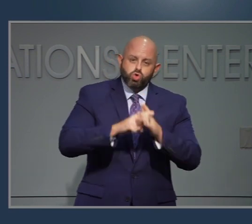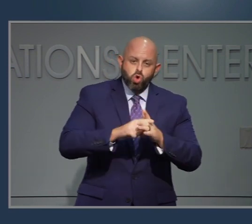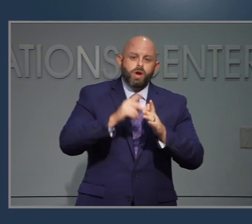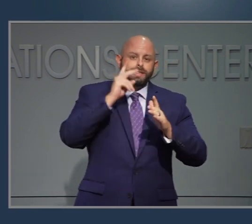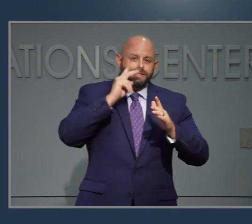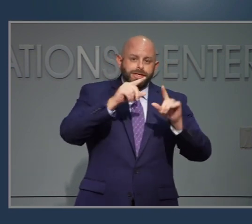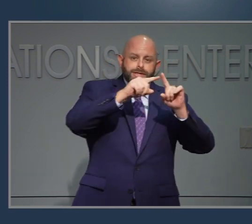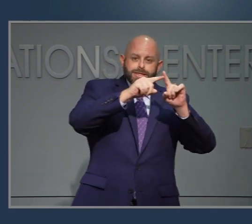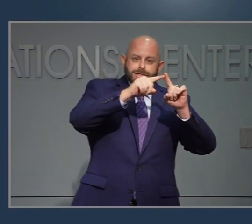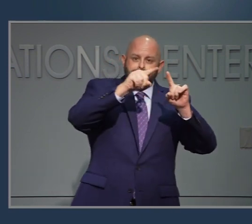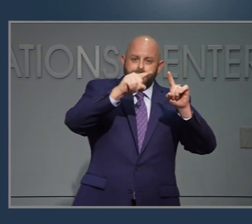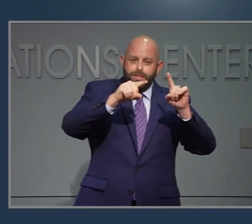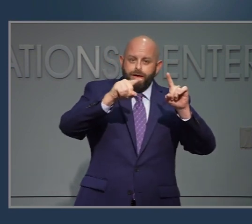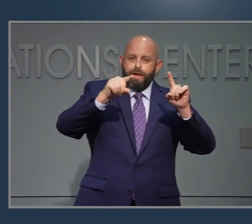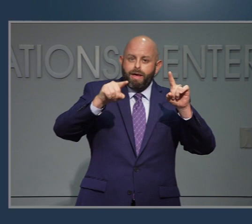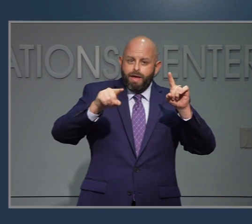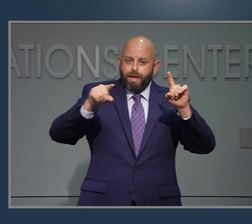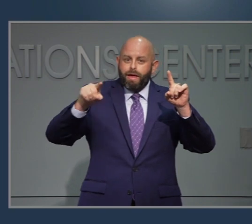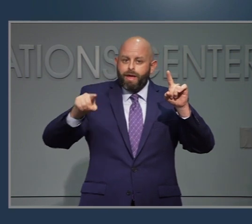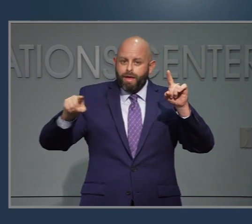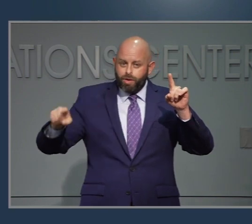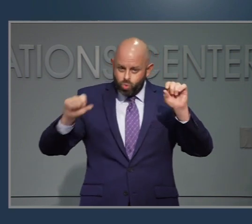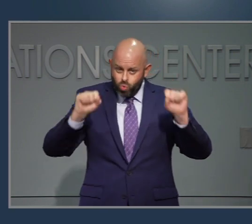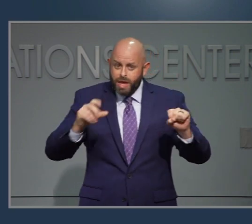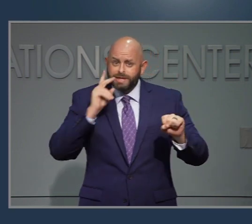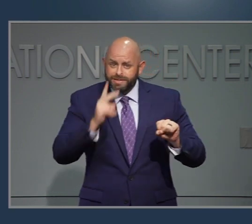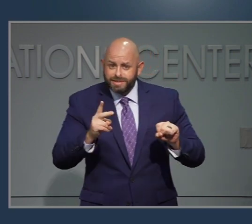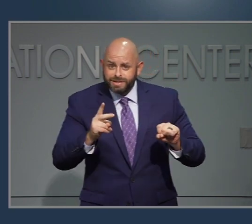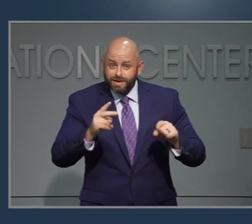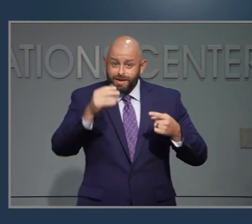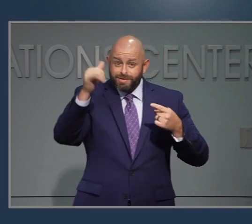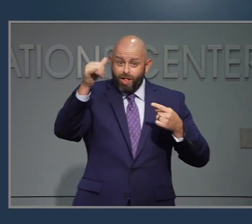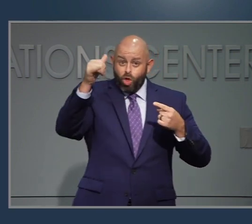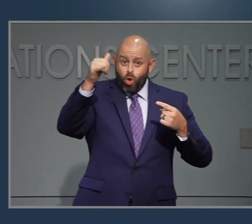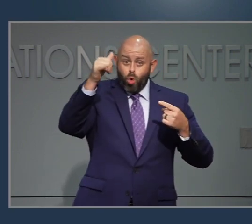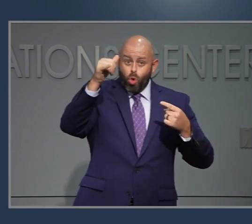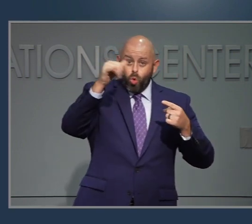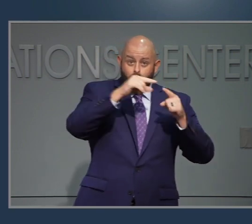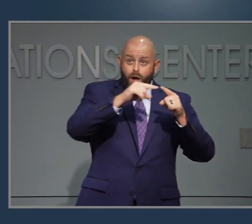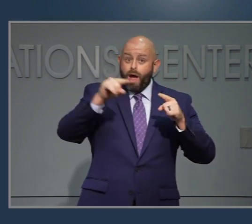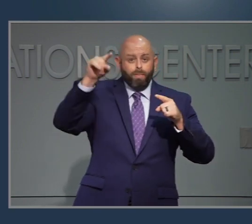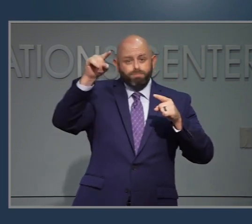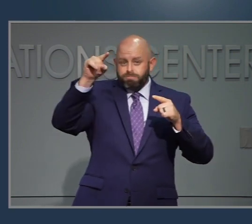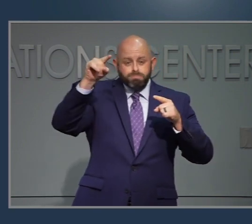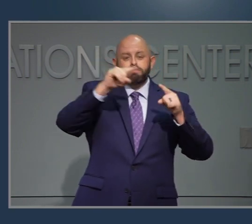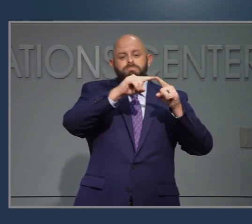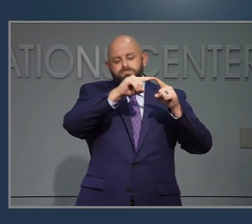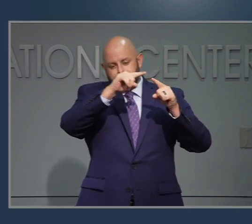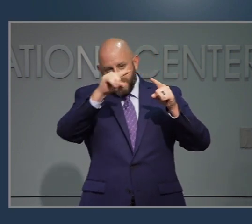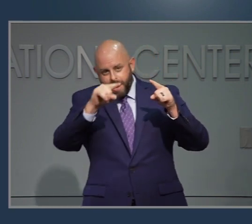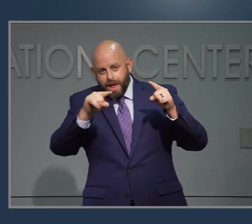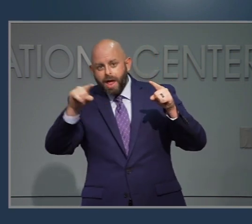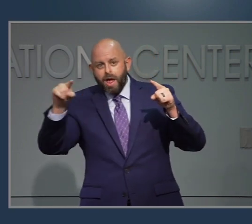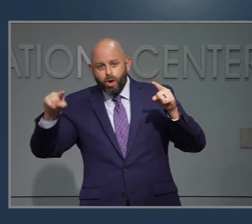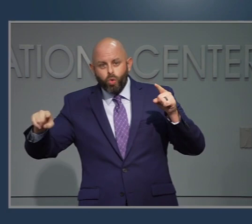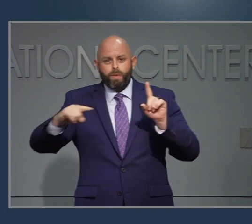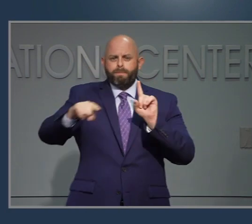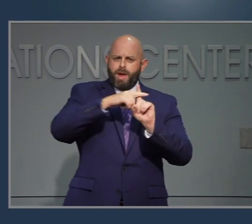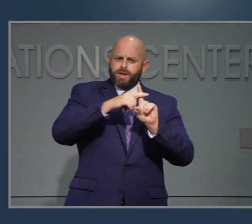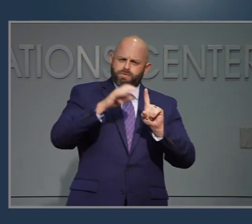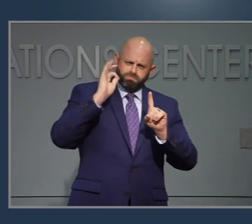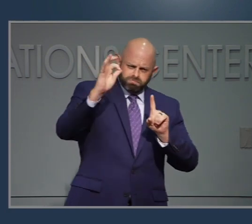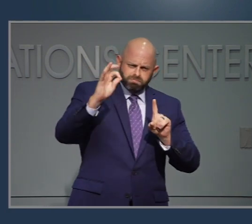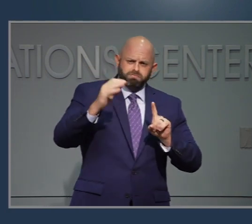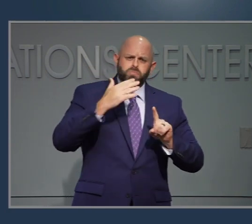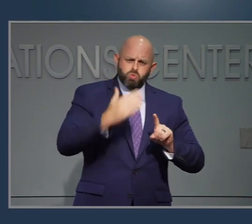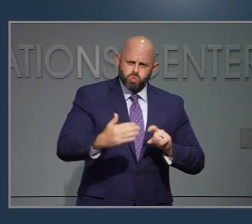ver que está bajando esta tendencia. Ustedes pueden ver esta línea amarilla que empieza a bajar un poco. Esta es una buena